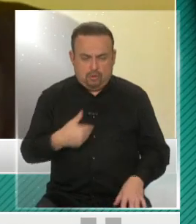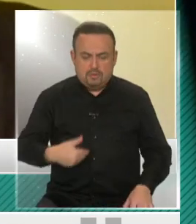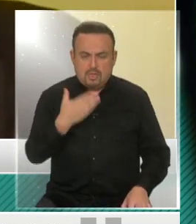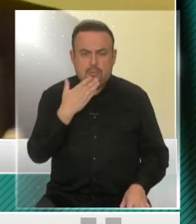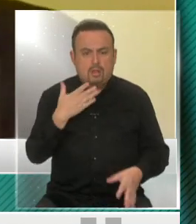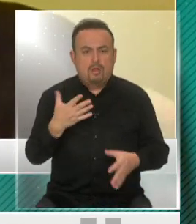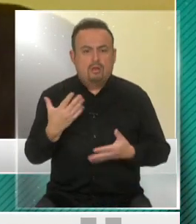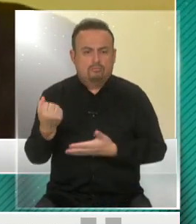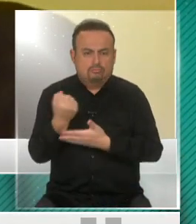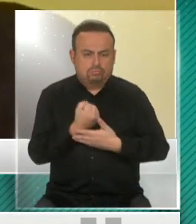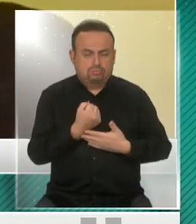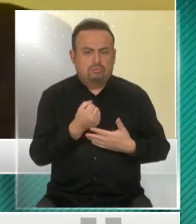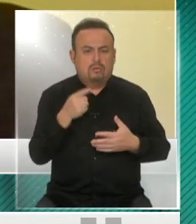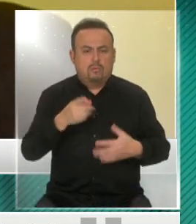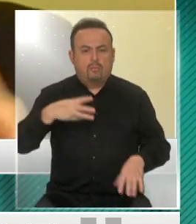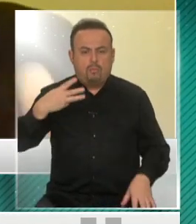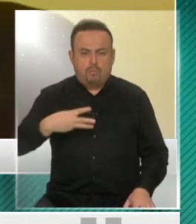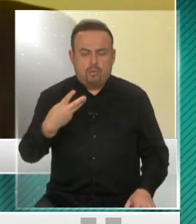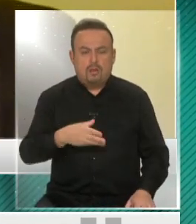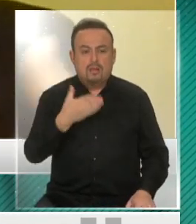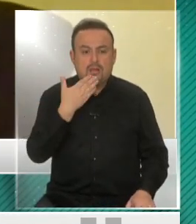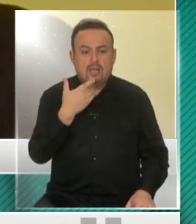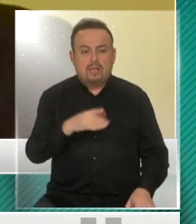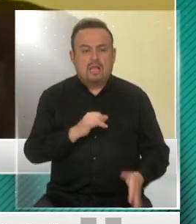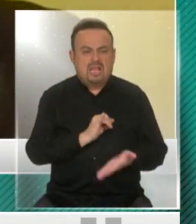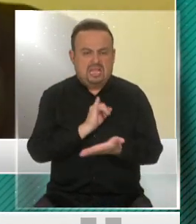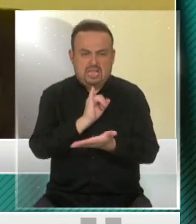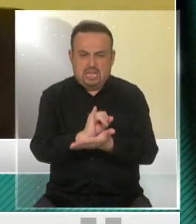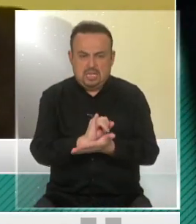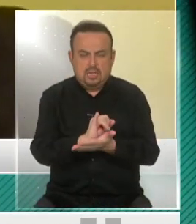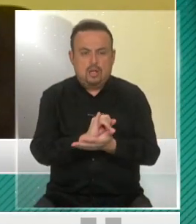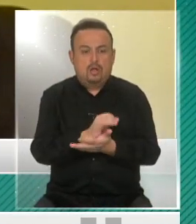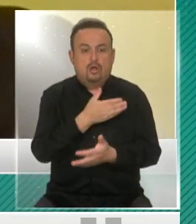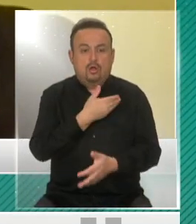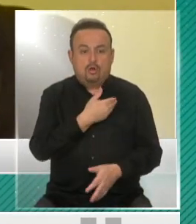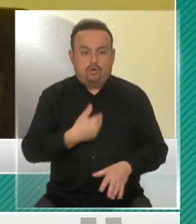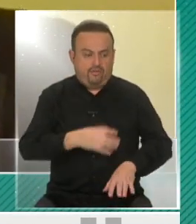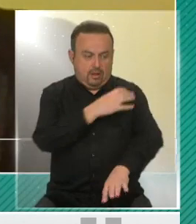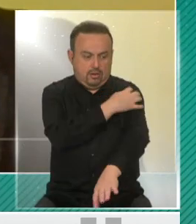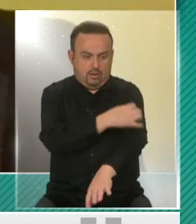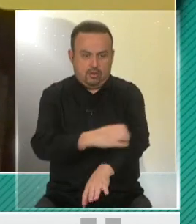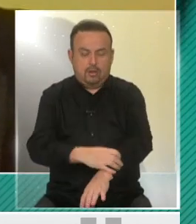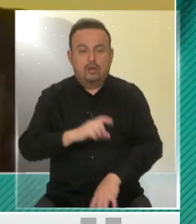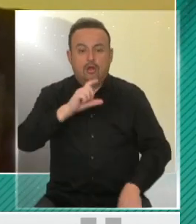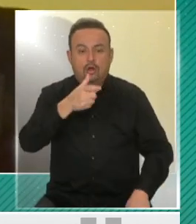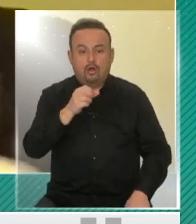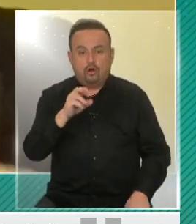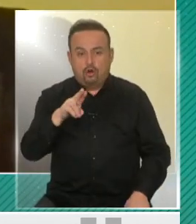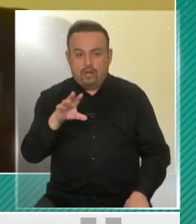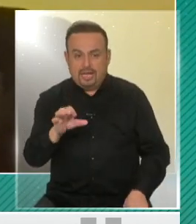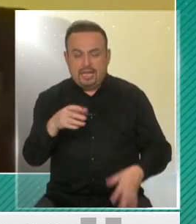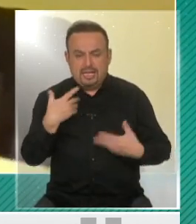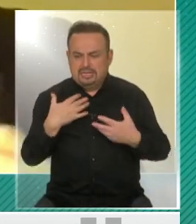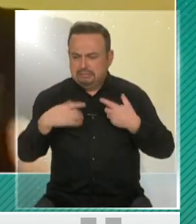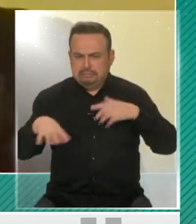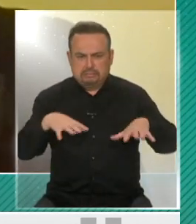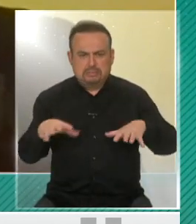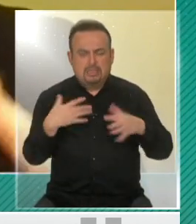también en colaboración con los municipios y con la intendencia y los gobiernos regionales, vamos a hacer todo lo que está a nuestro